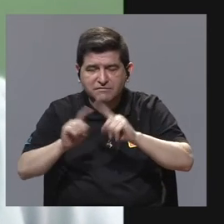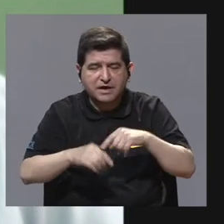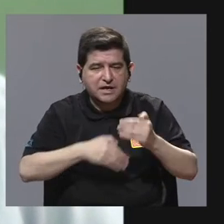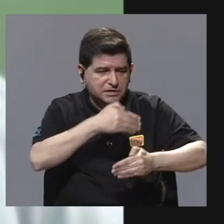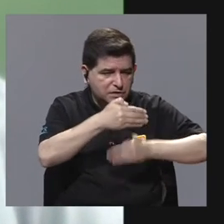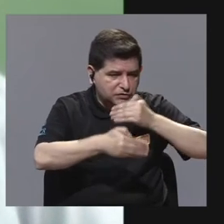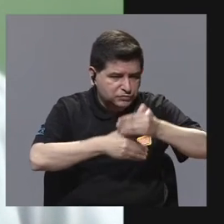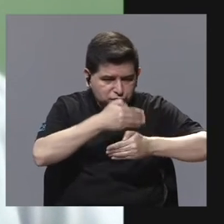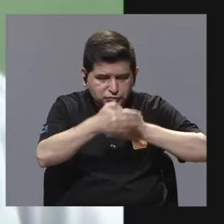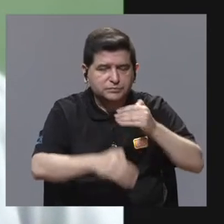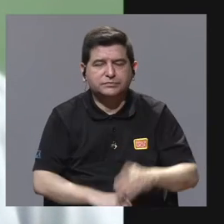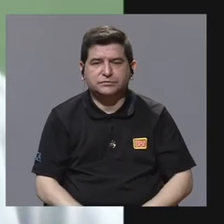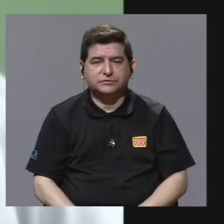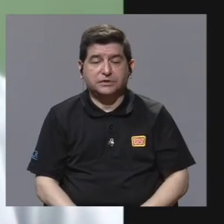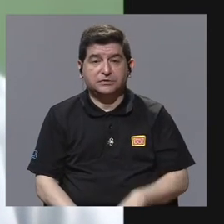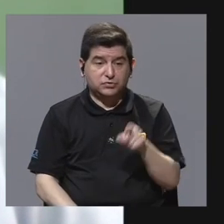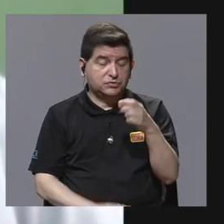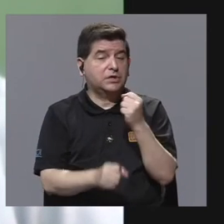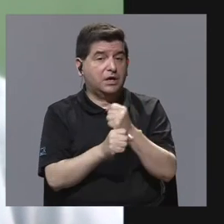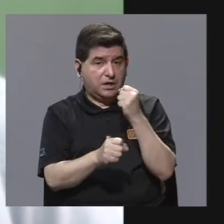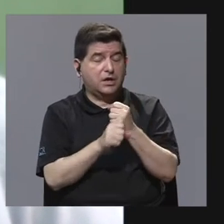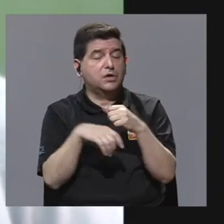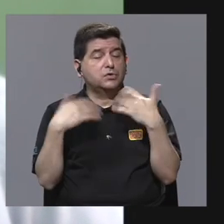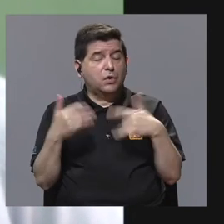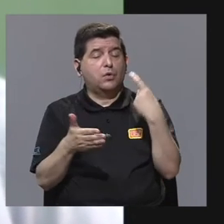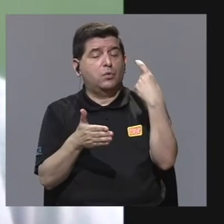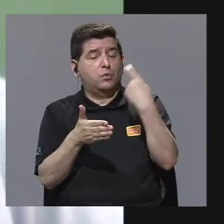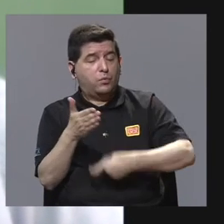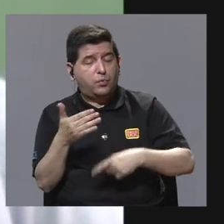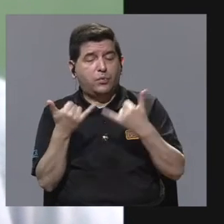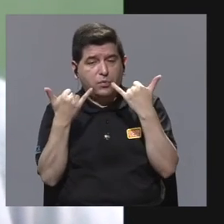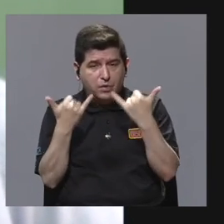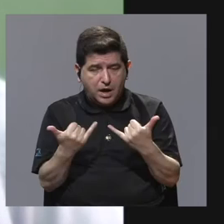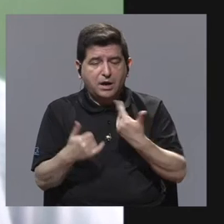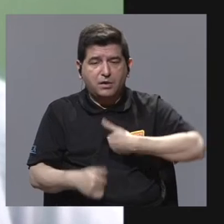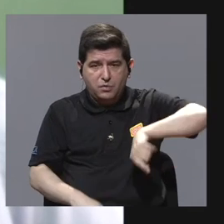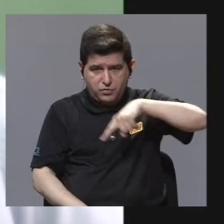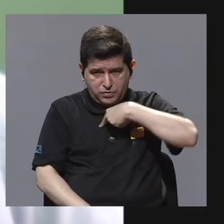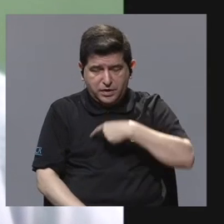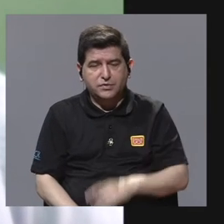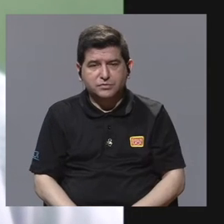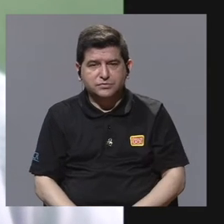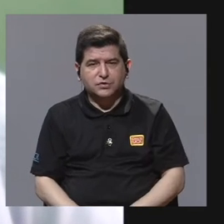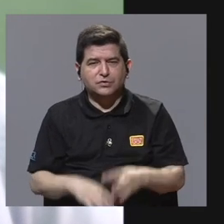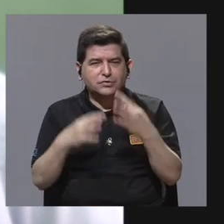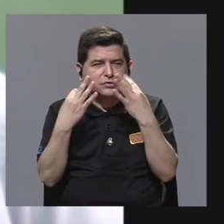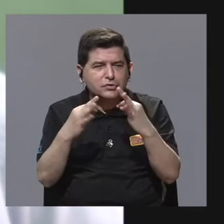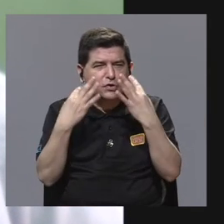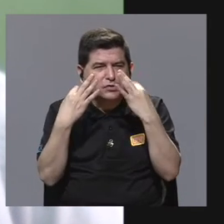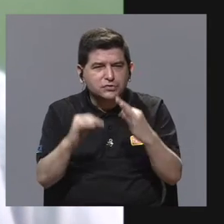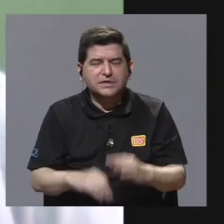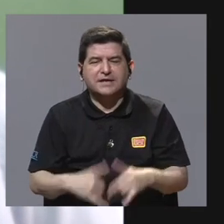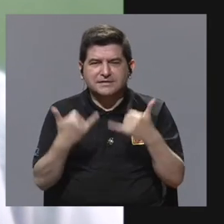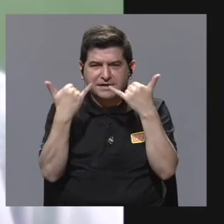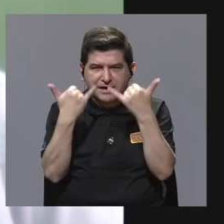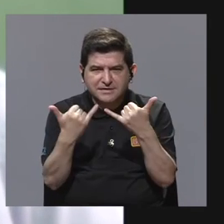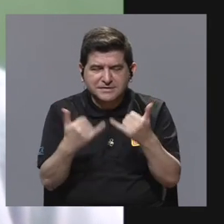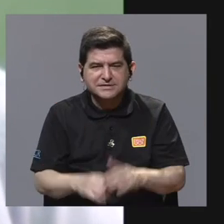protocolos, que es un trabajo también arduo, que en este momento estamos tratando de